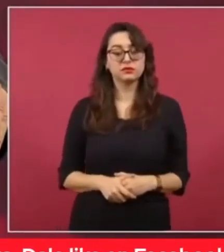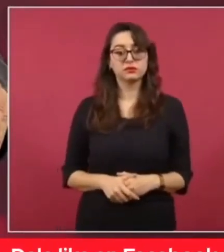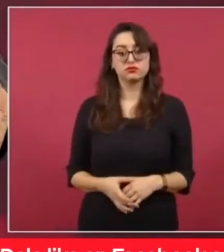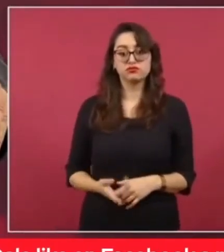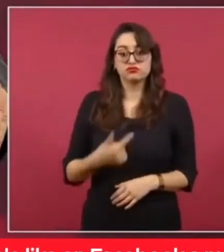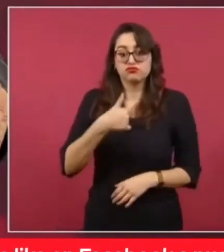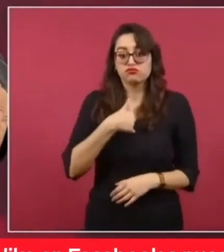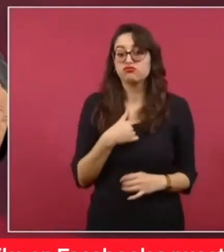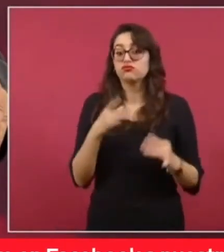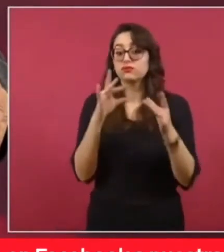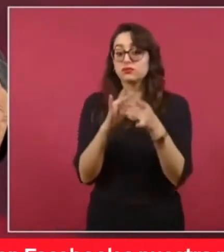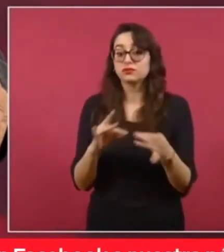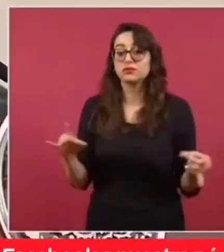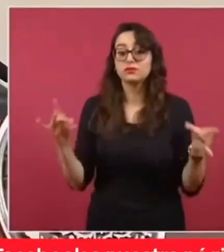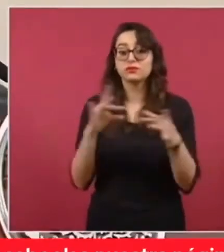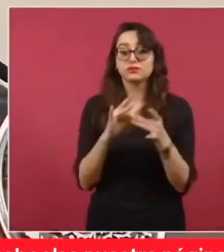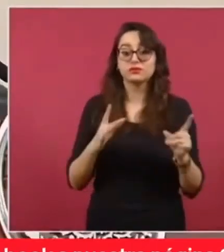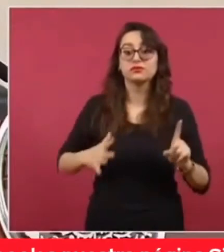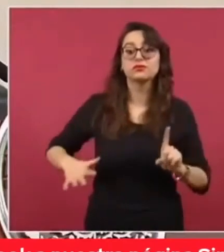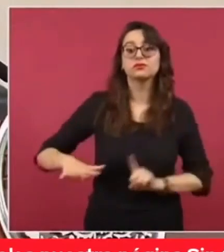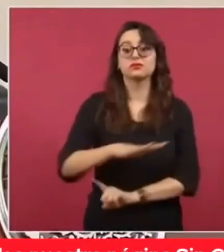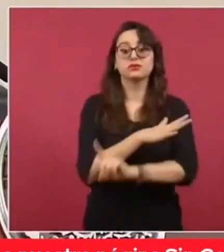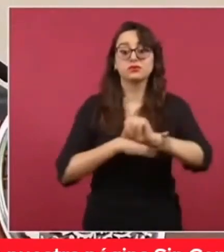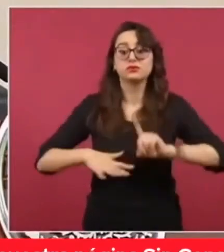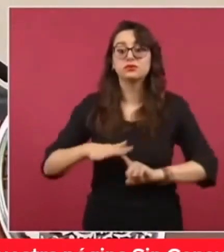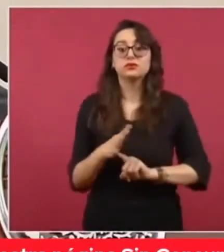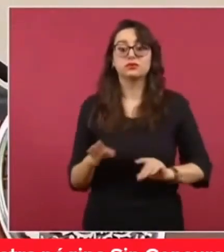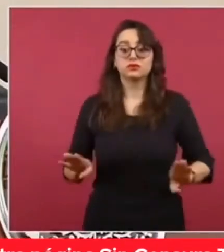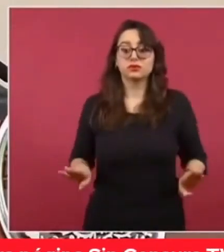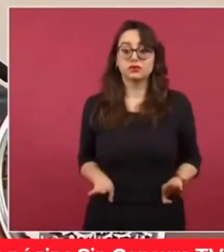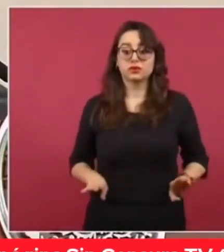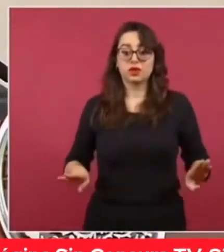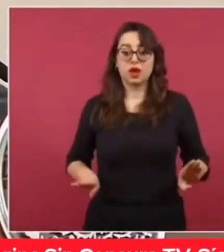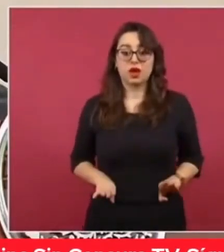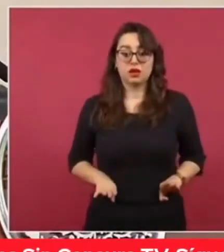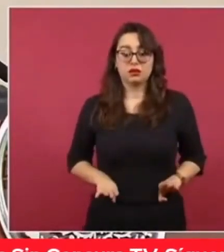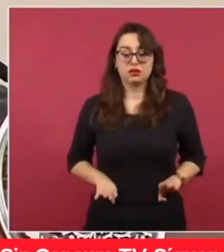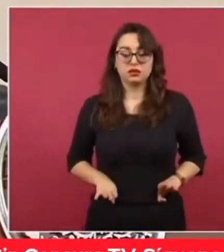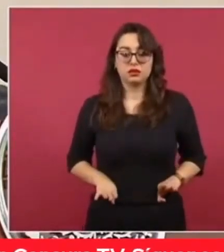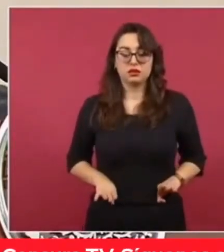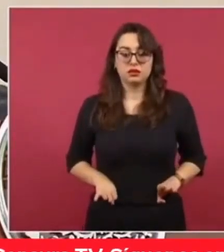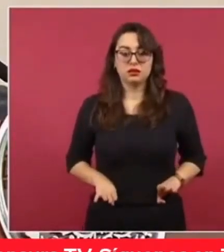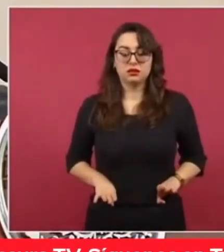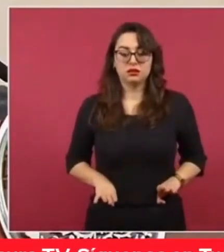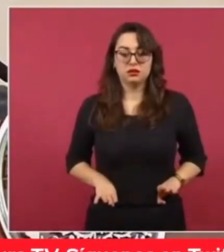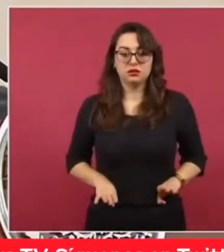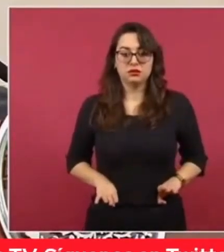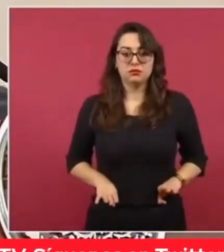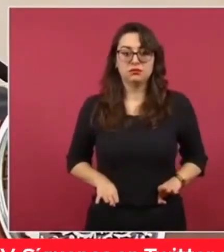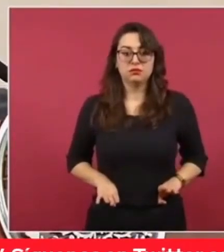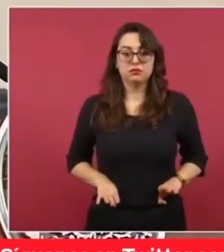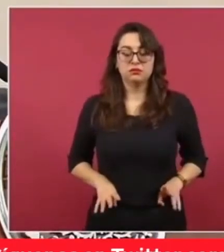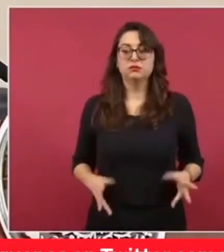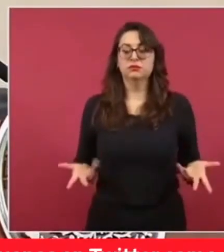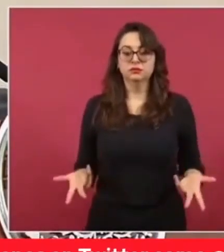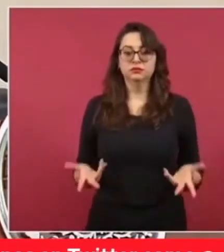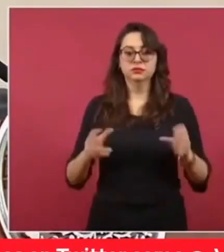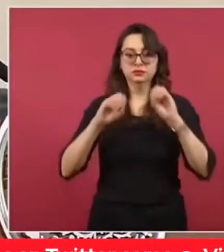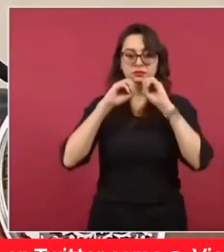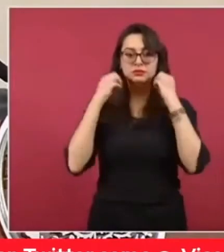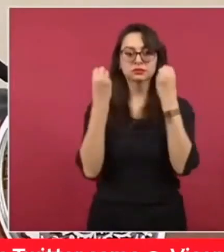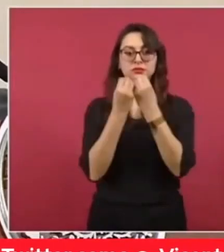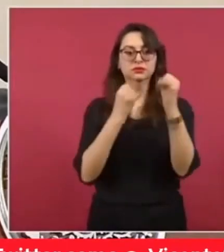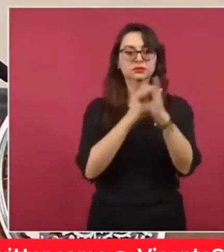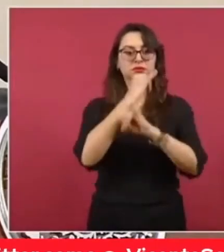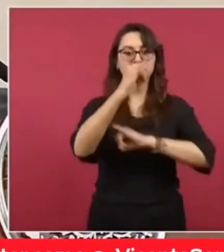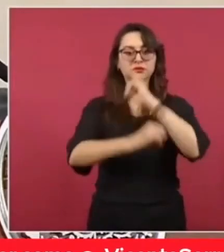plantear aquí es la actitud de muchos organismos de estos